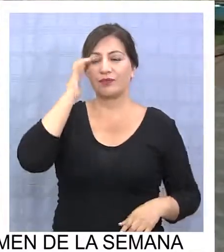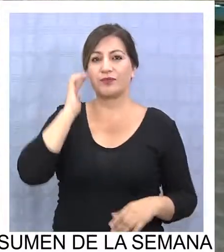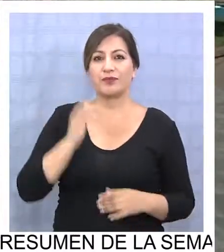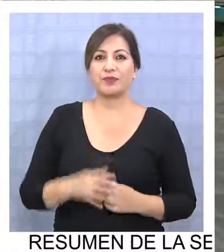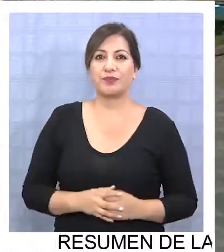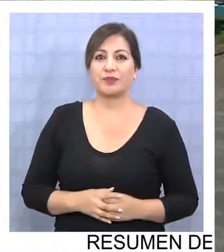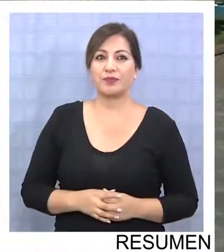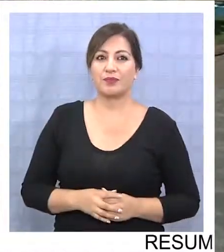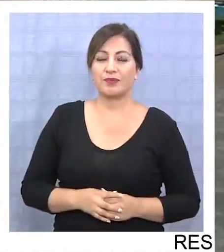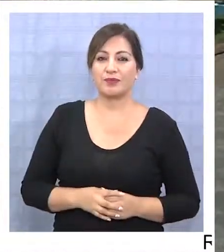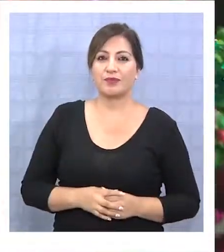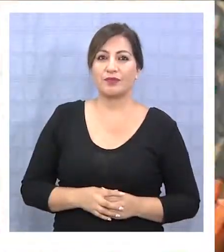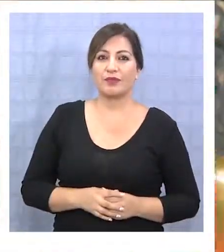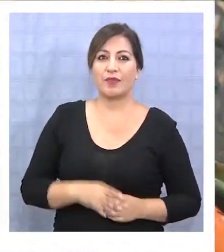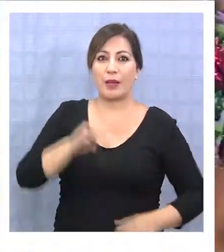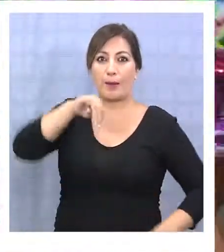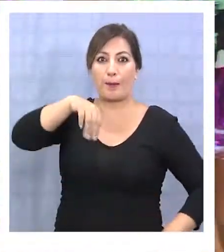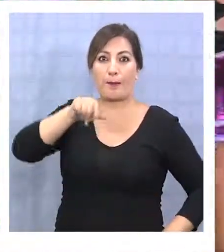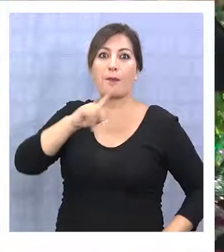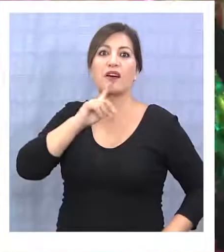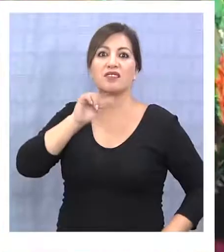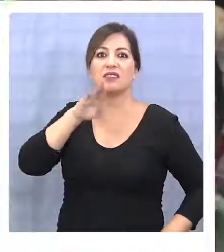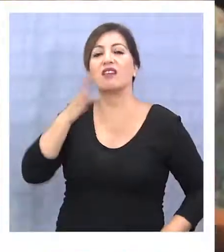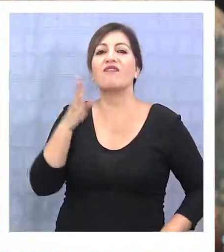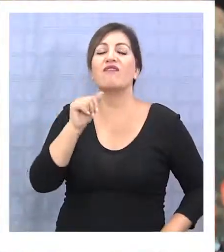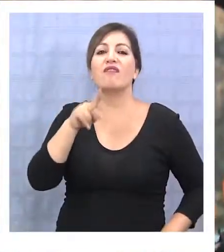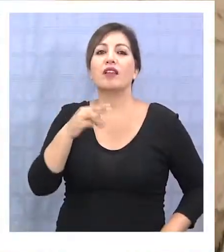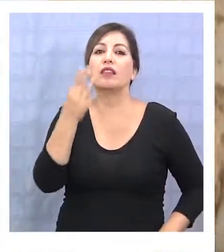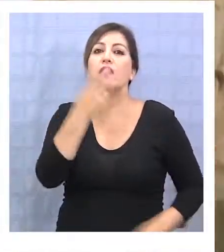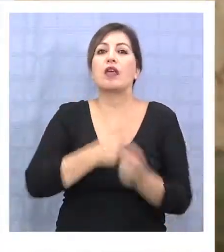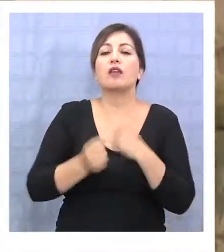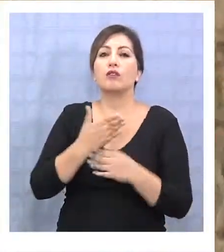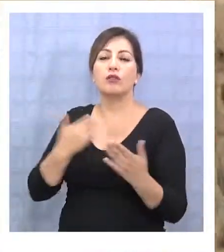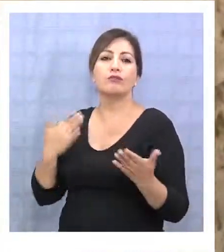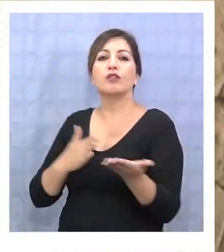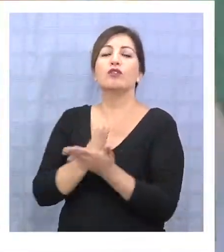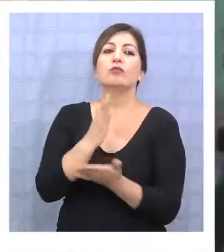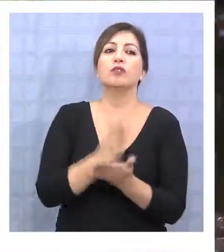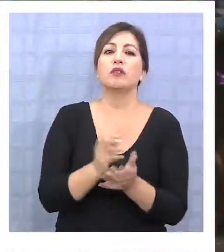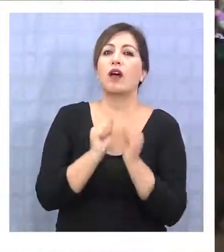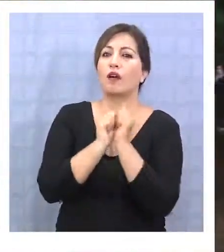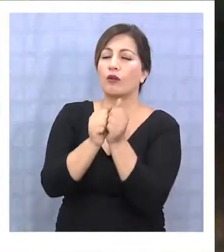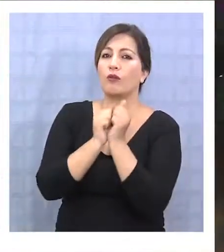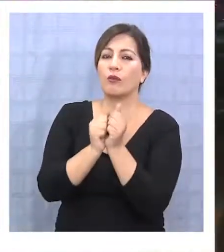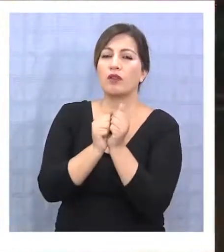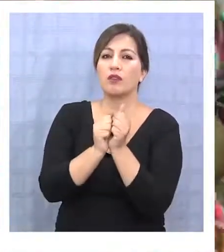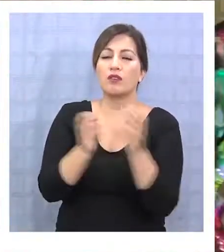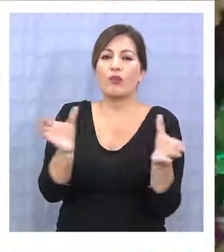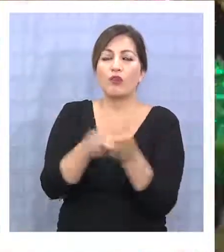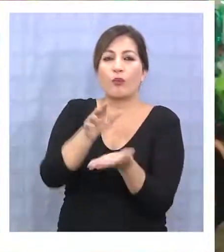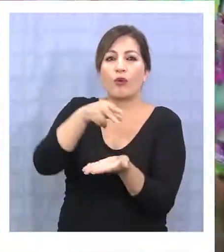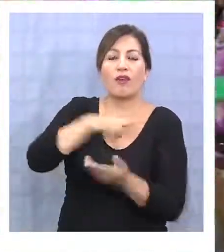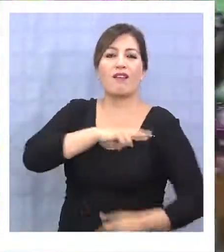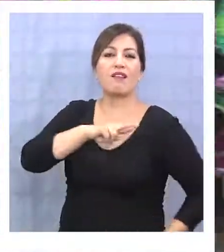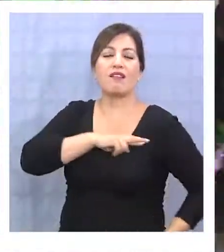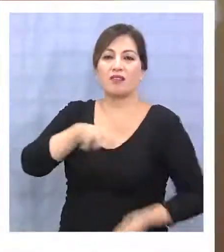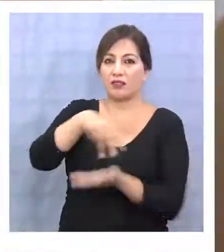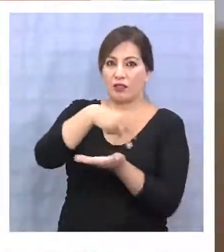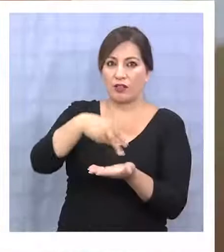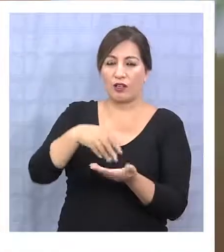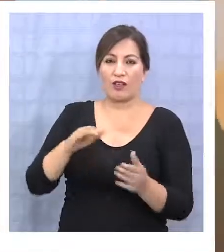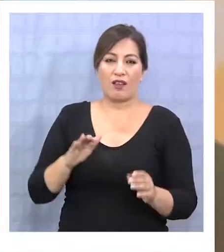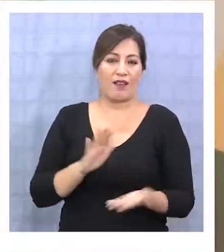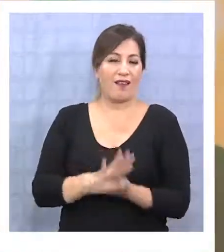pintoresco. Master Van existe hace tres años y participa en Siembra acompañando a bailes religiosos y en los